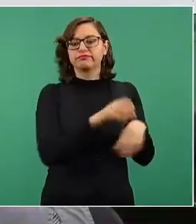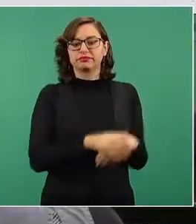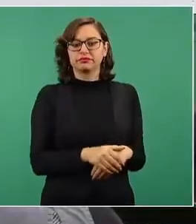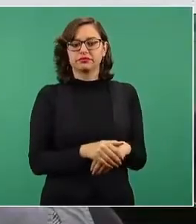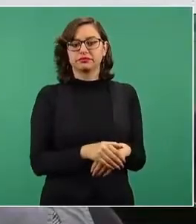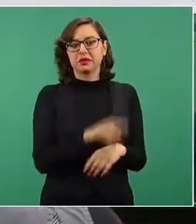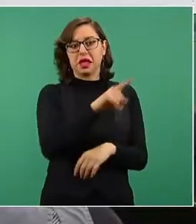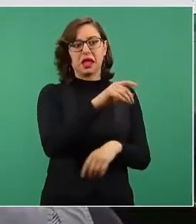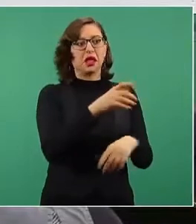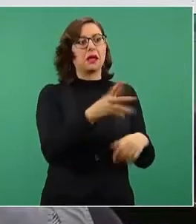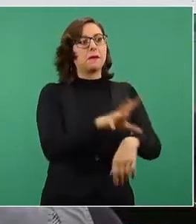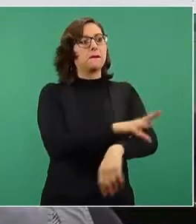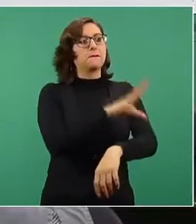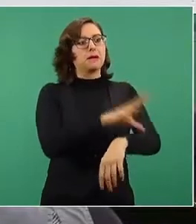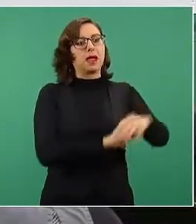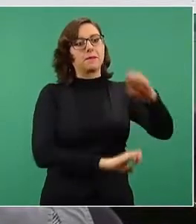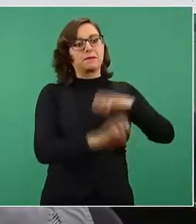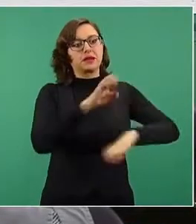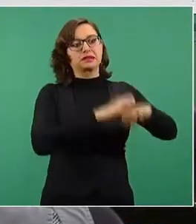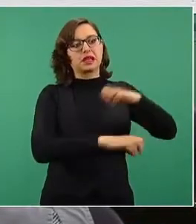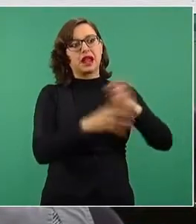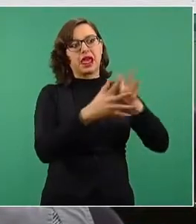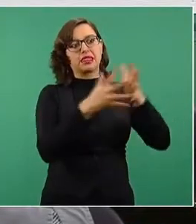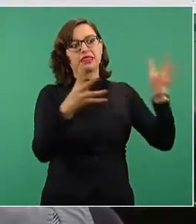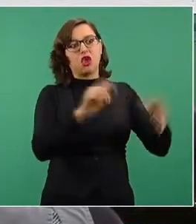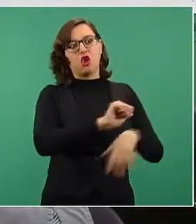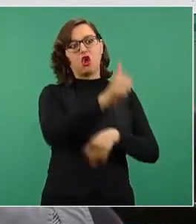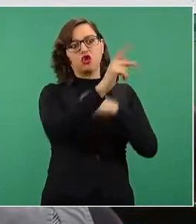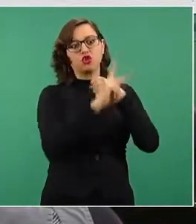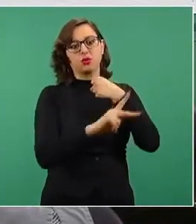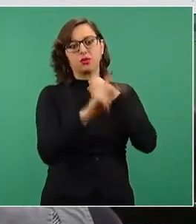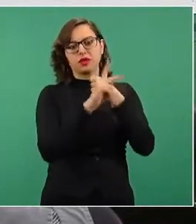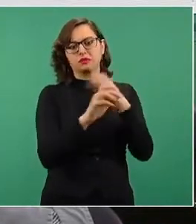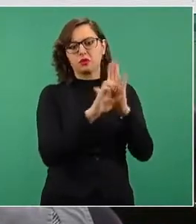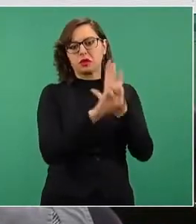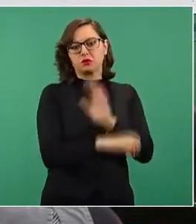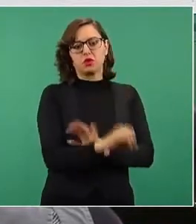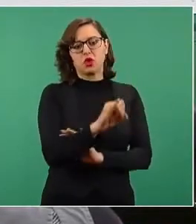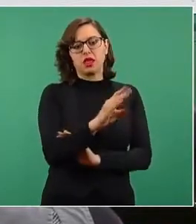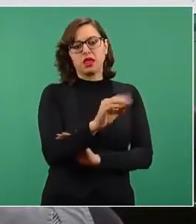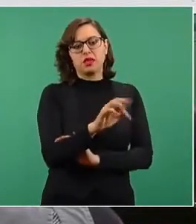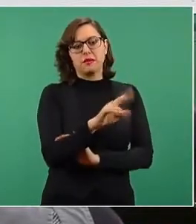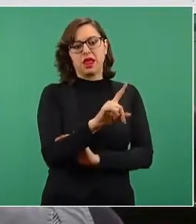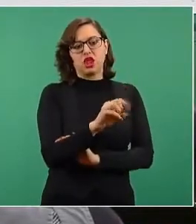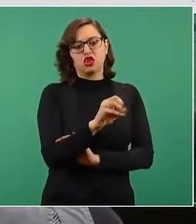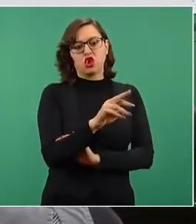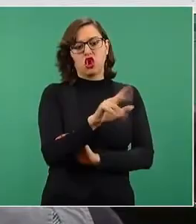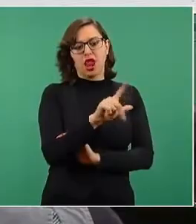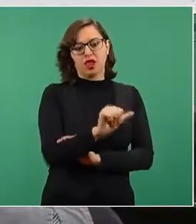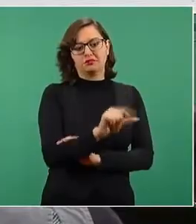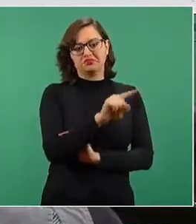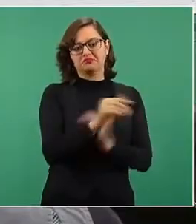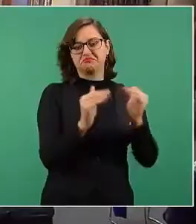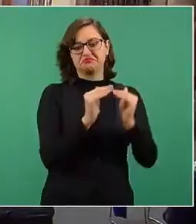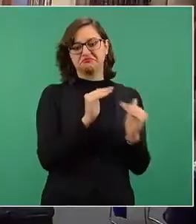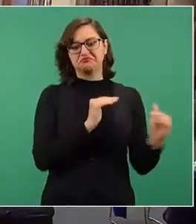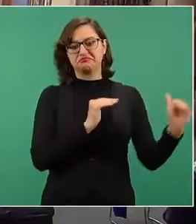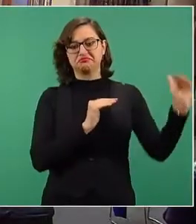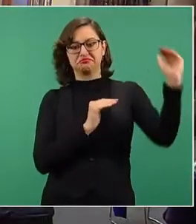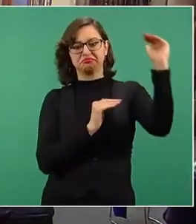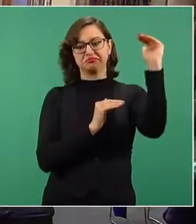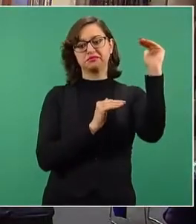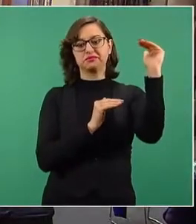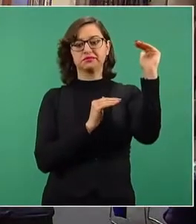Iberdrola. ¿Eso qué genera? Pues de entrada desigualdad, ¿no? pero también competencia